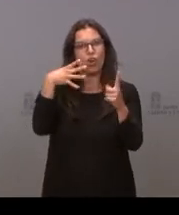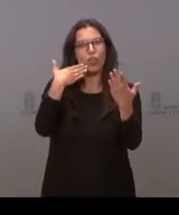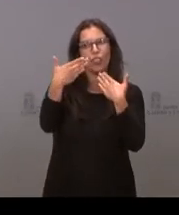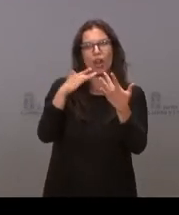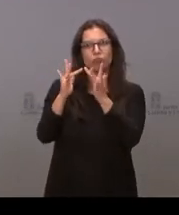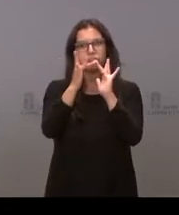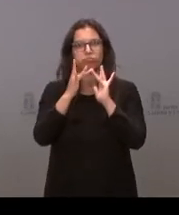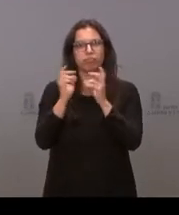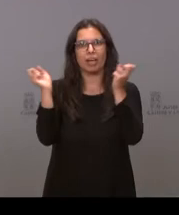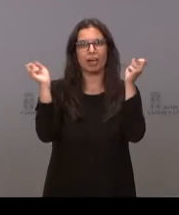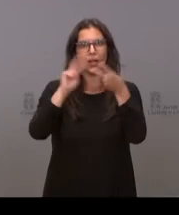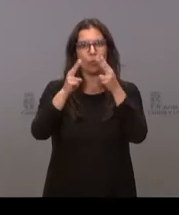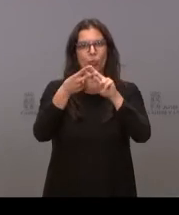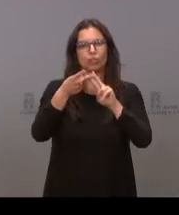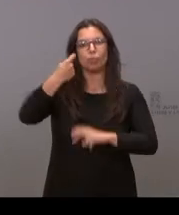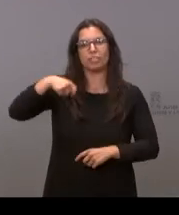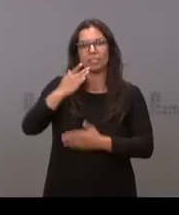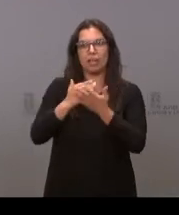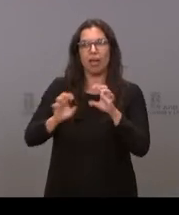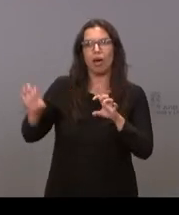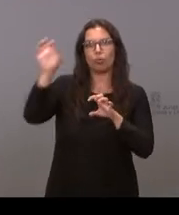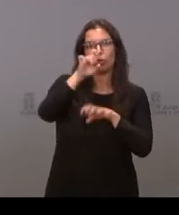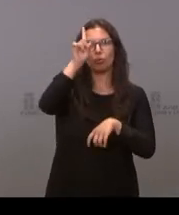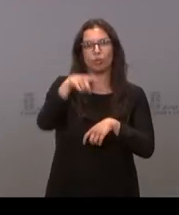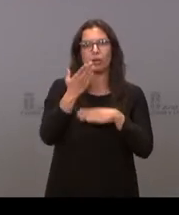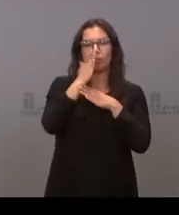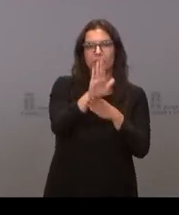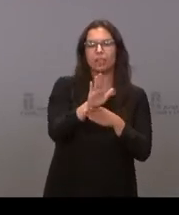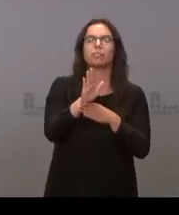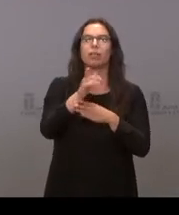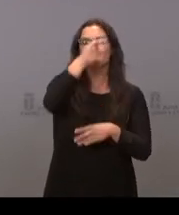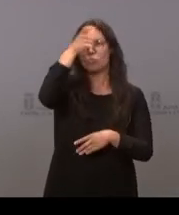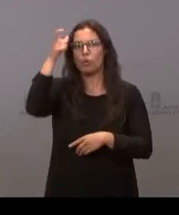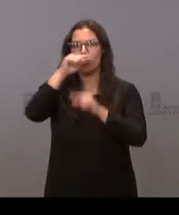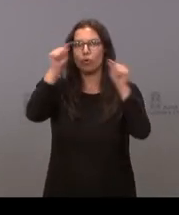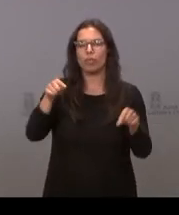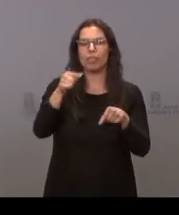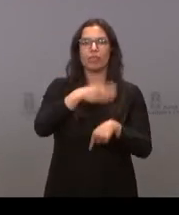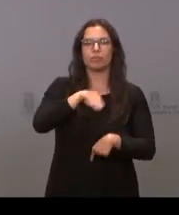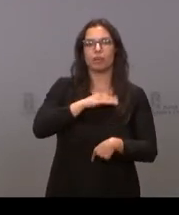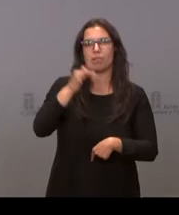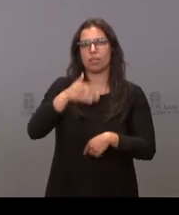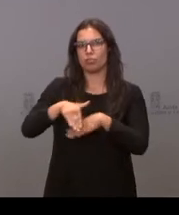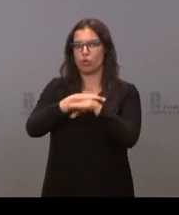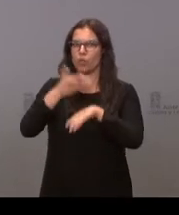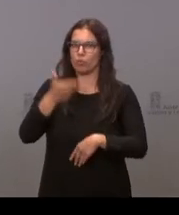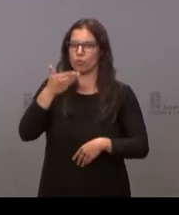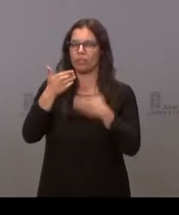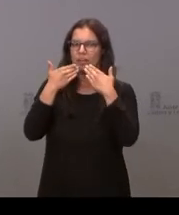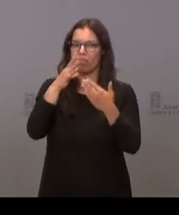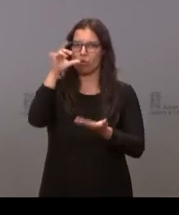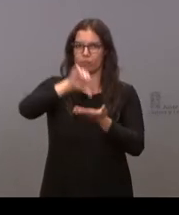entre los presidentes autonómicos, también los representantes de los municipios y provincias de España y el Gobierno de España. Quisiera hacer